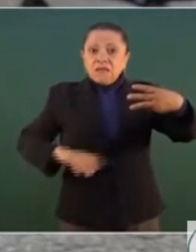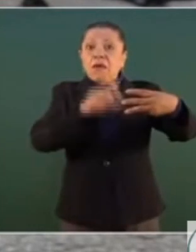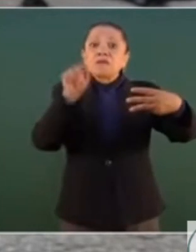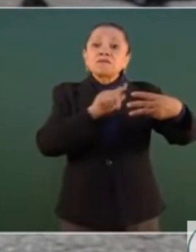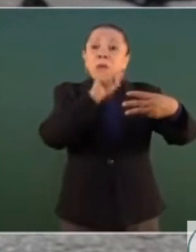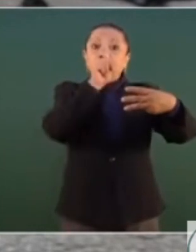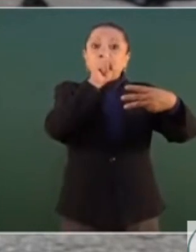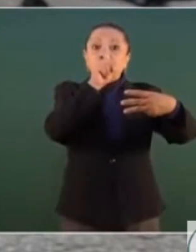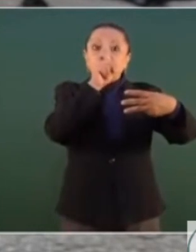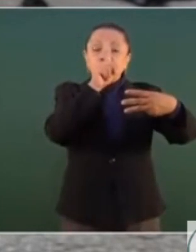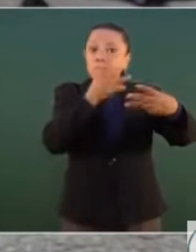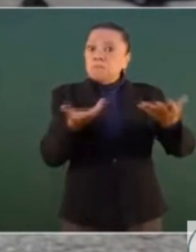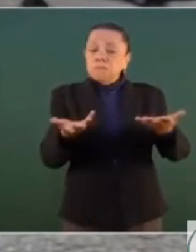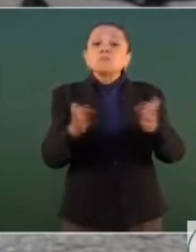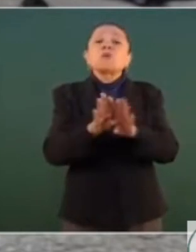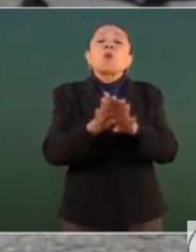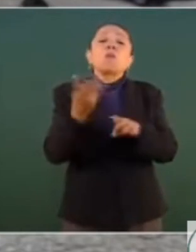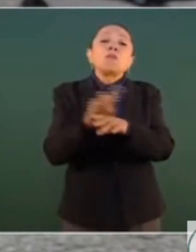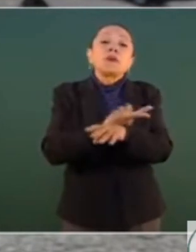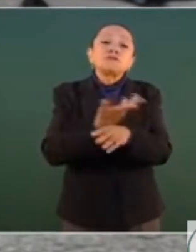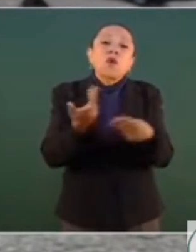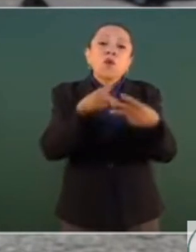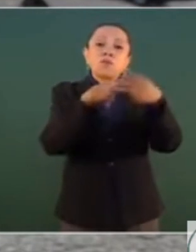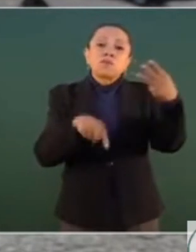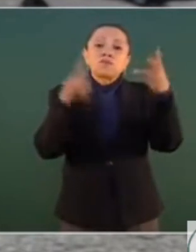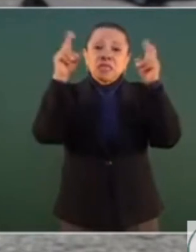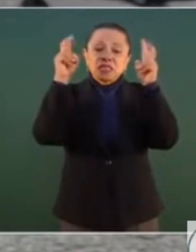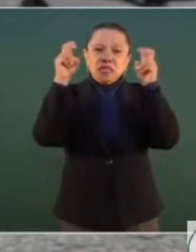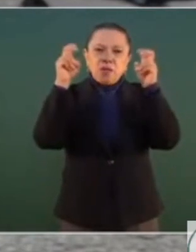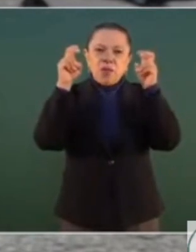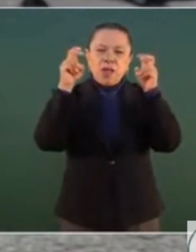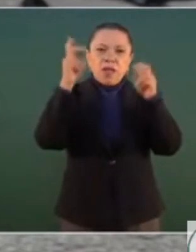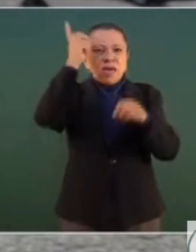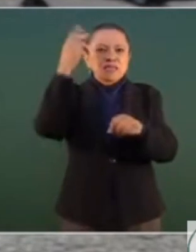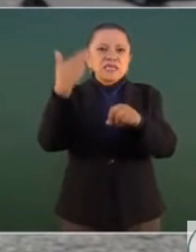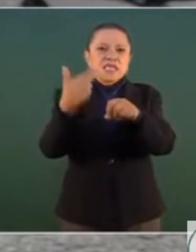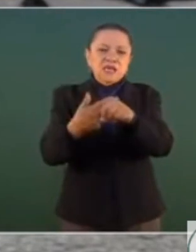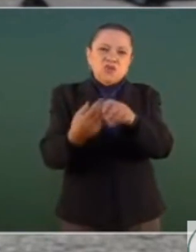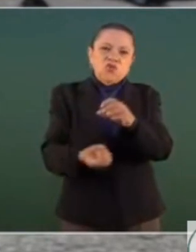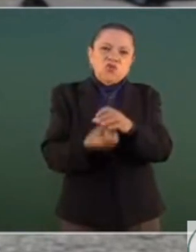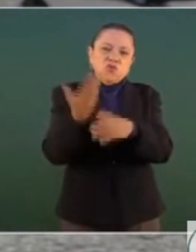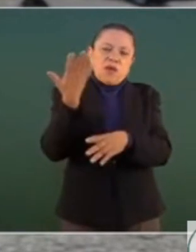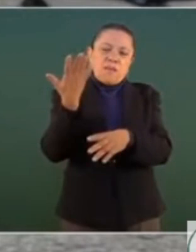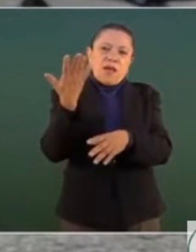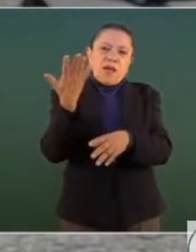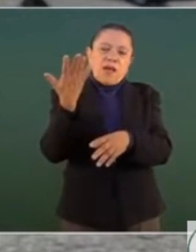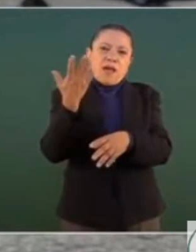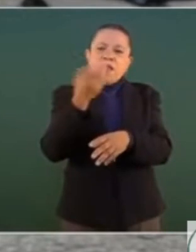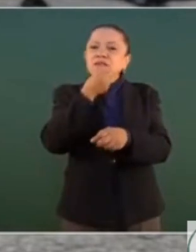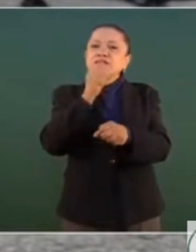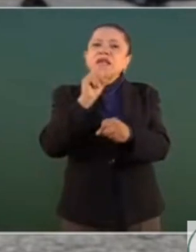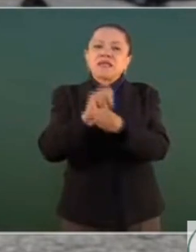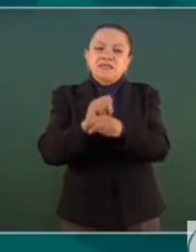más de eso. Quería saber cómo va el tema de la elección de la nueva presidente